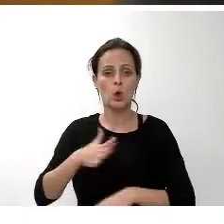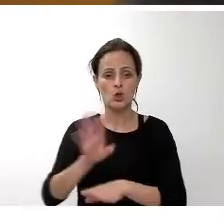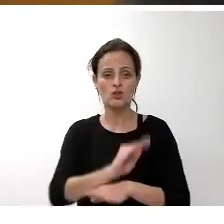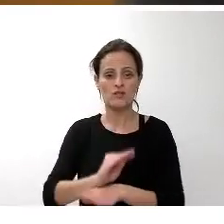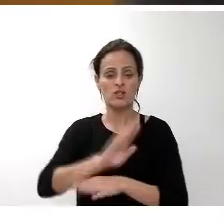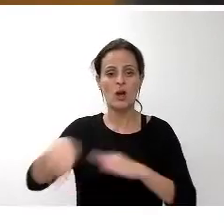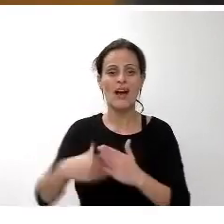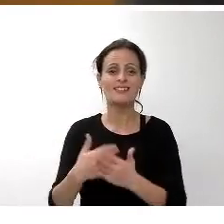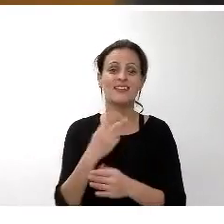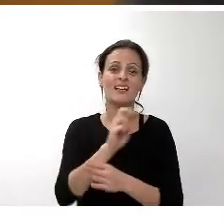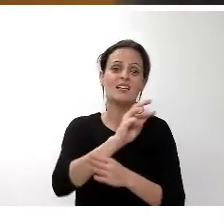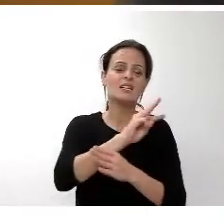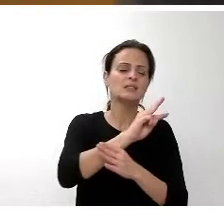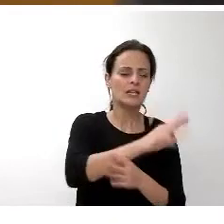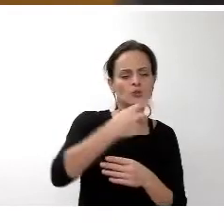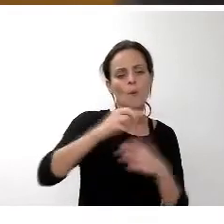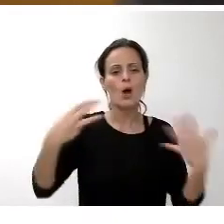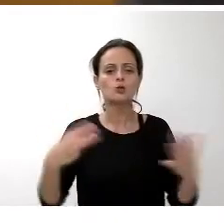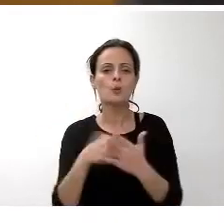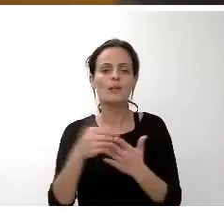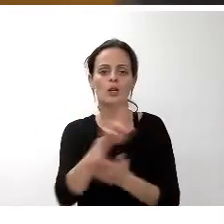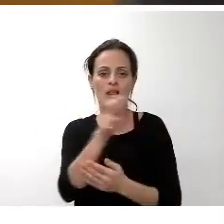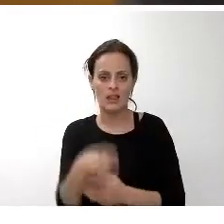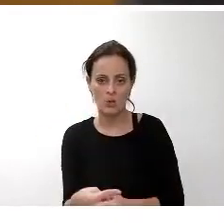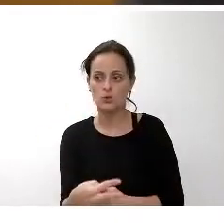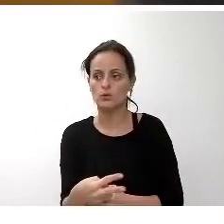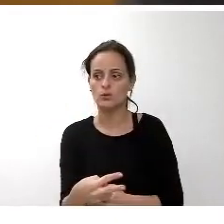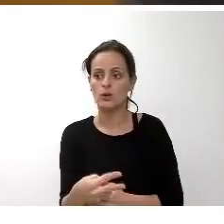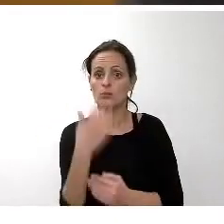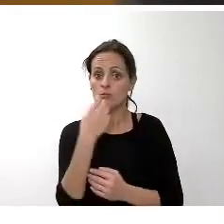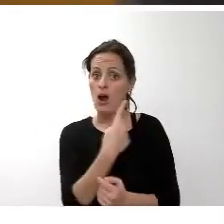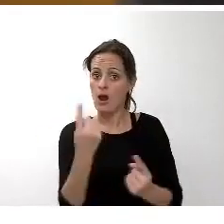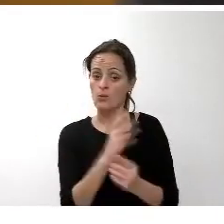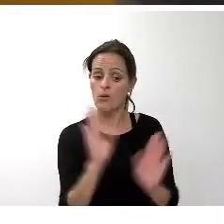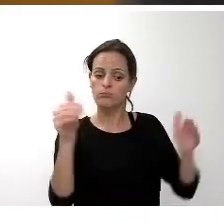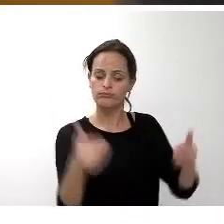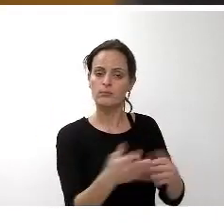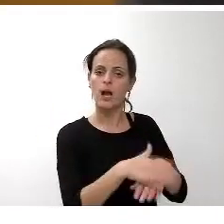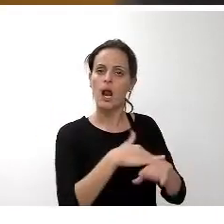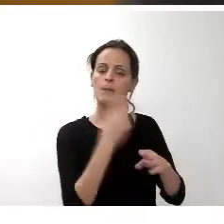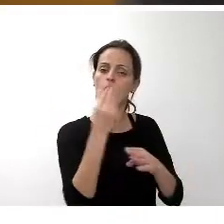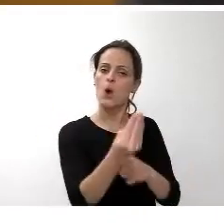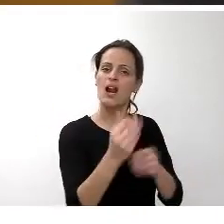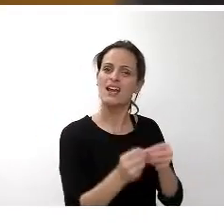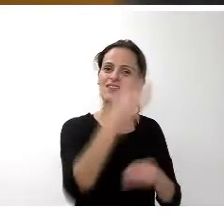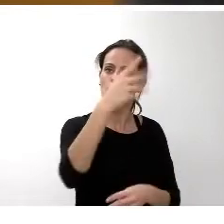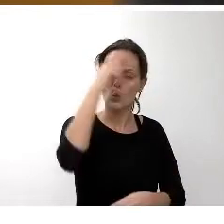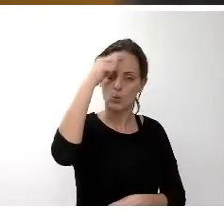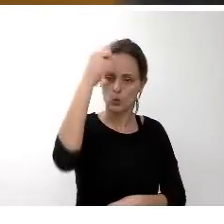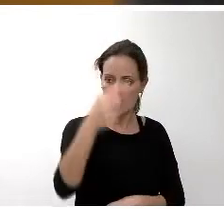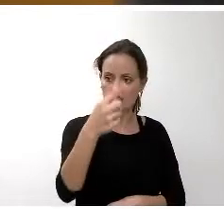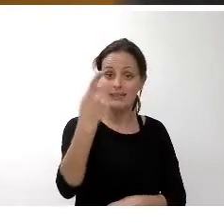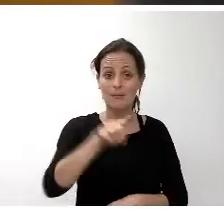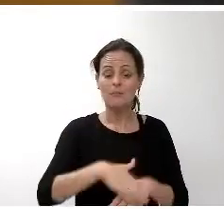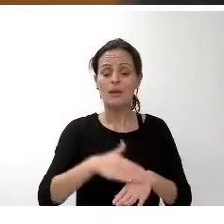millones de euros otro millón y medio dirá el equipamiento de edificios culturales singulares y 14 millones se inventarán en la mejora del